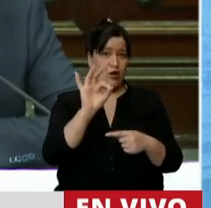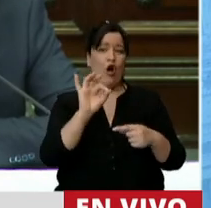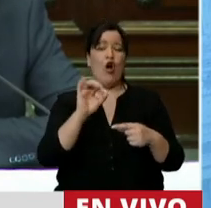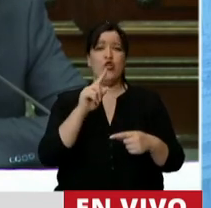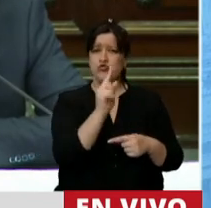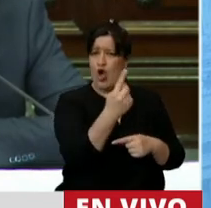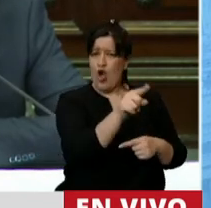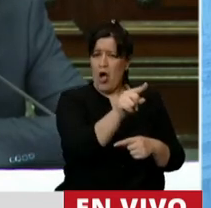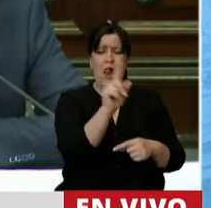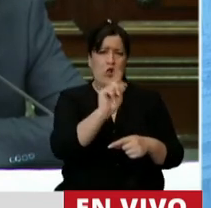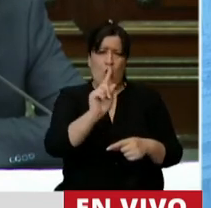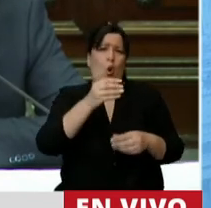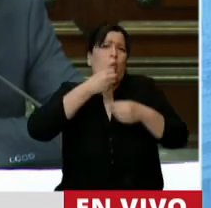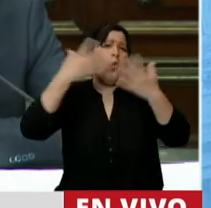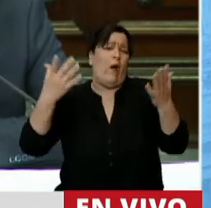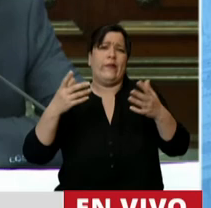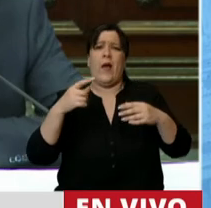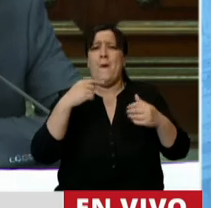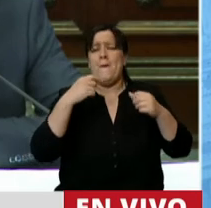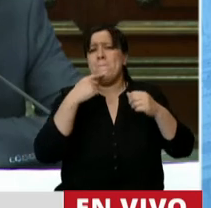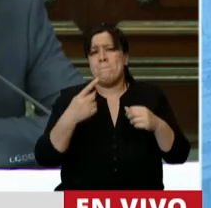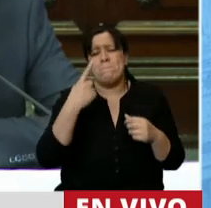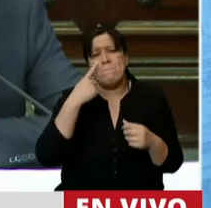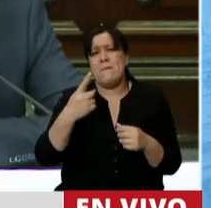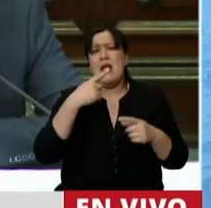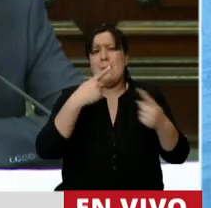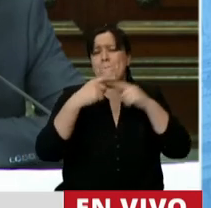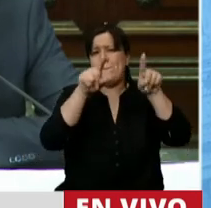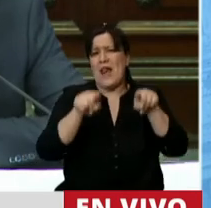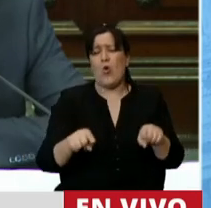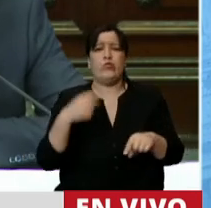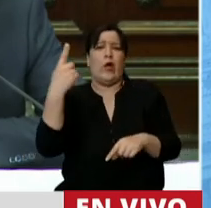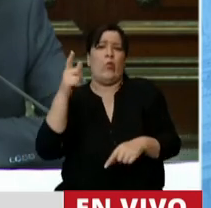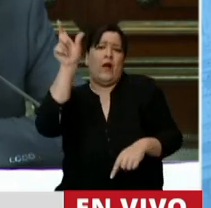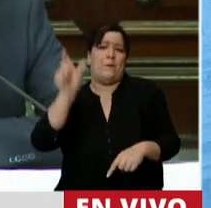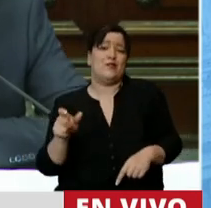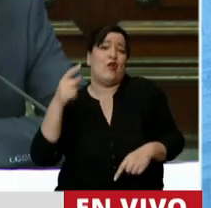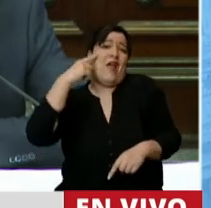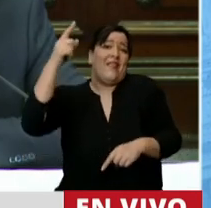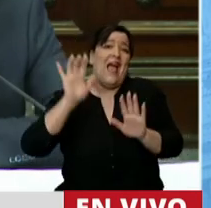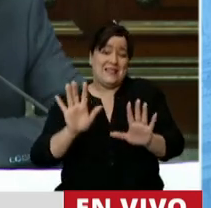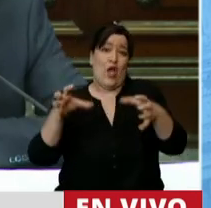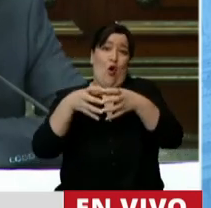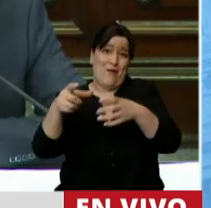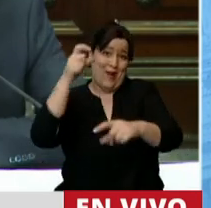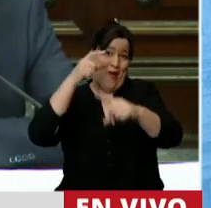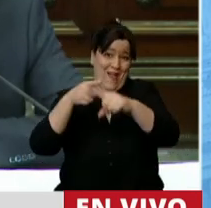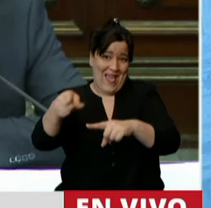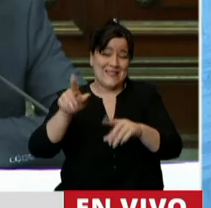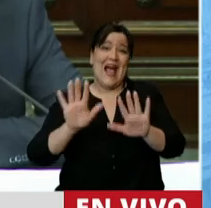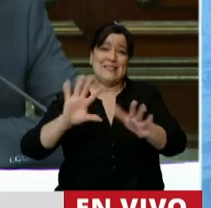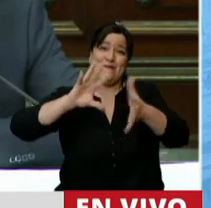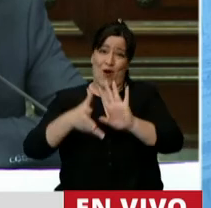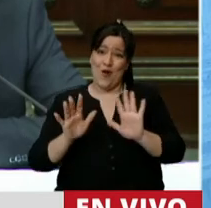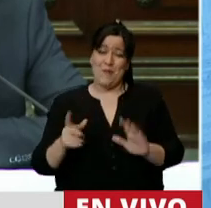solo, la de cualquier gobierno. Le van mil preguntas, dos mil. Eso porque se le ocurrió a uno un día, que era del gobierno de ustedes, hacerlo así.